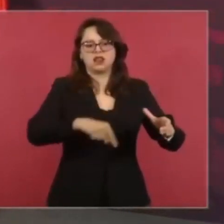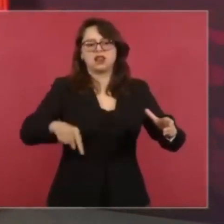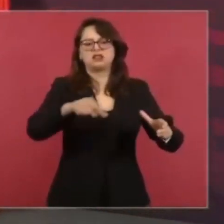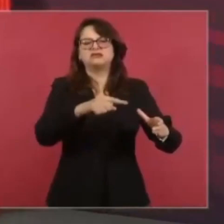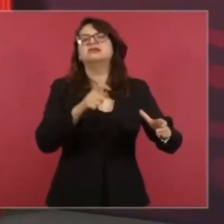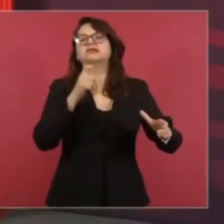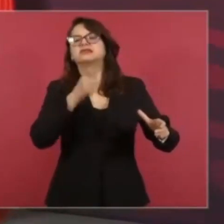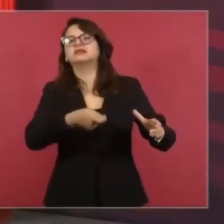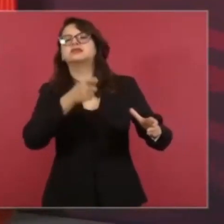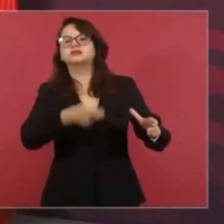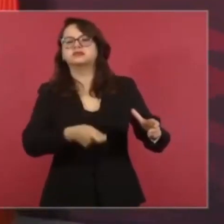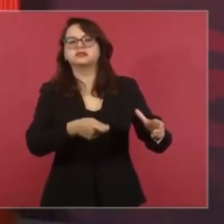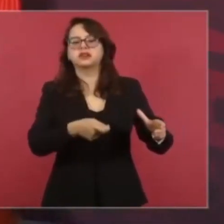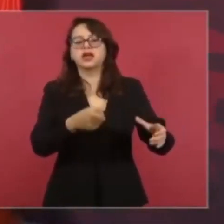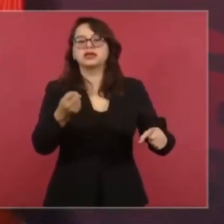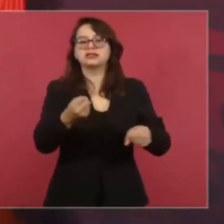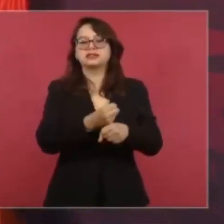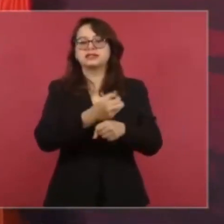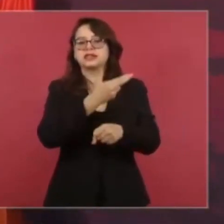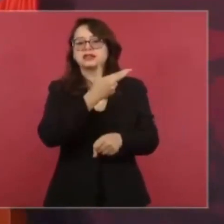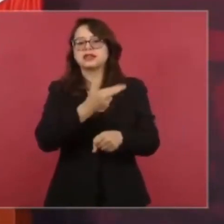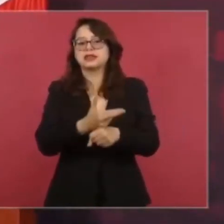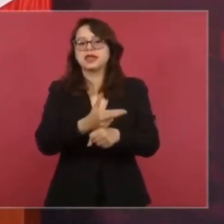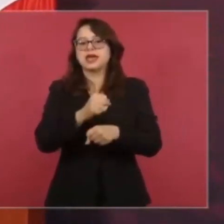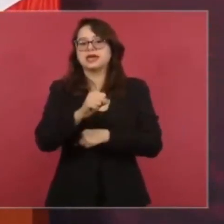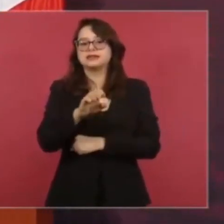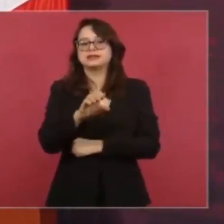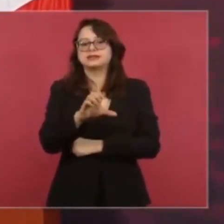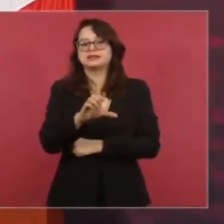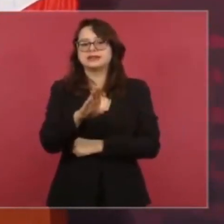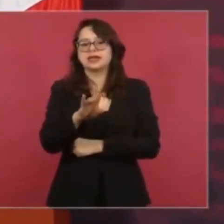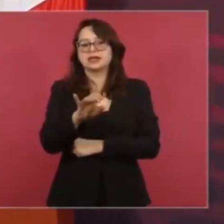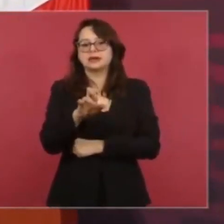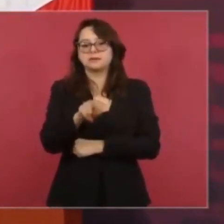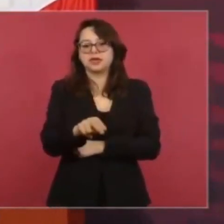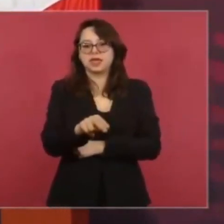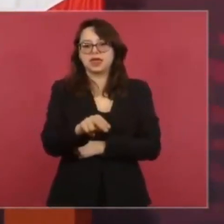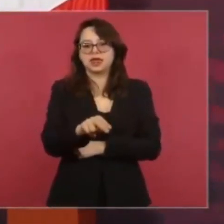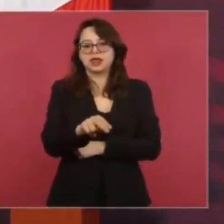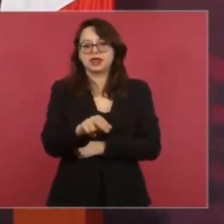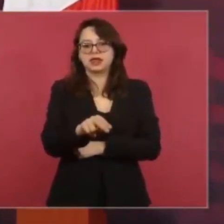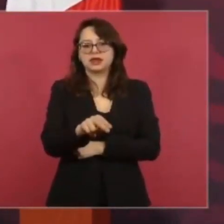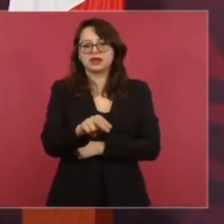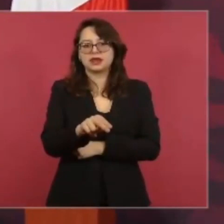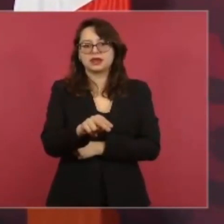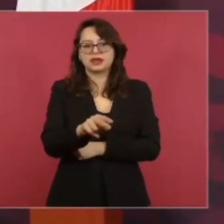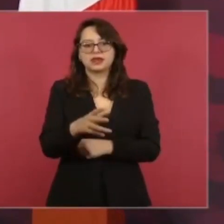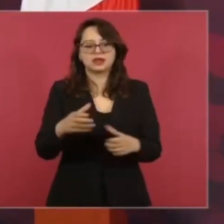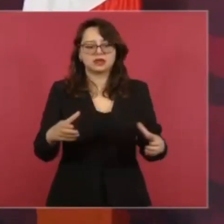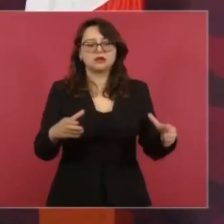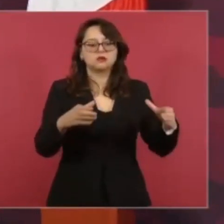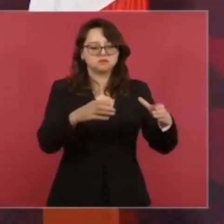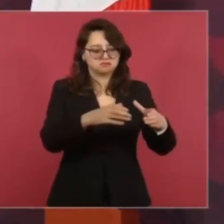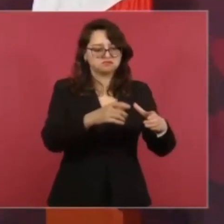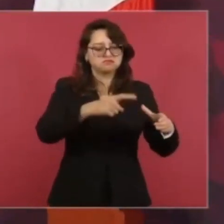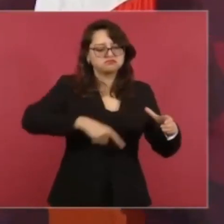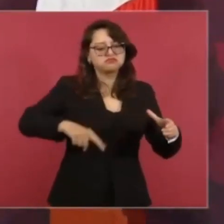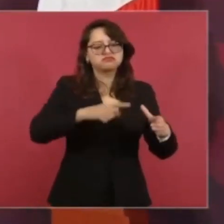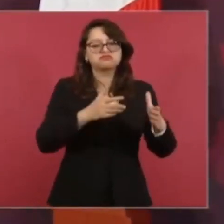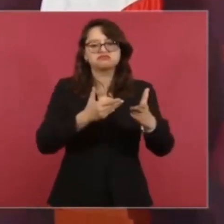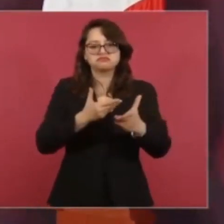mil servidores de la Nación